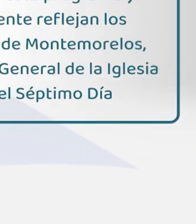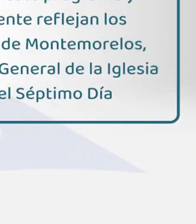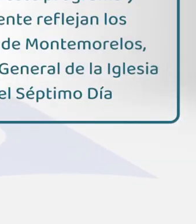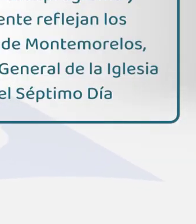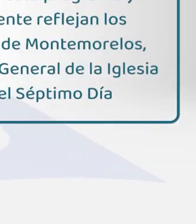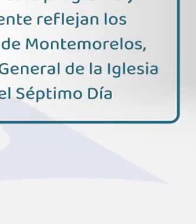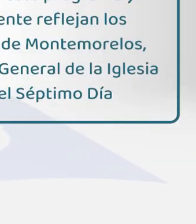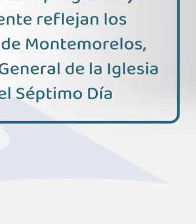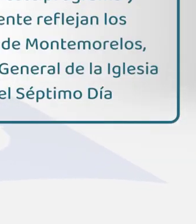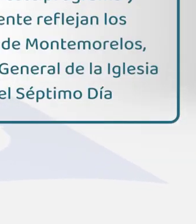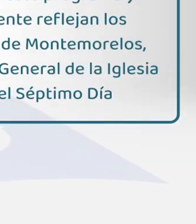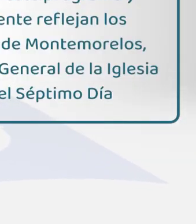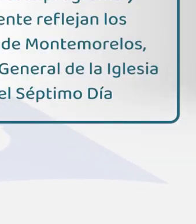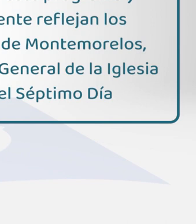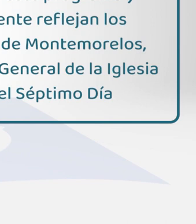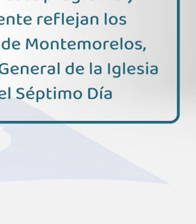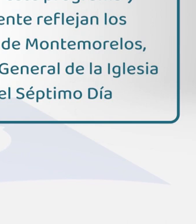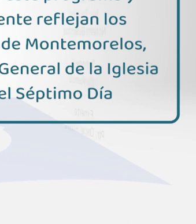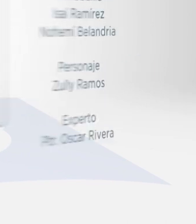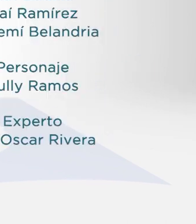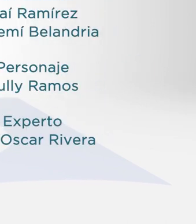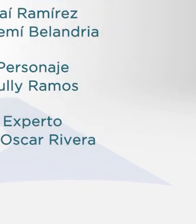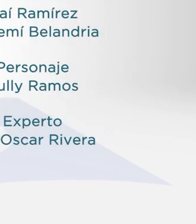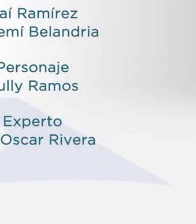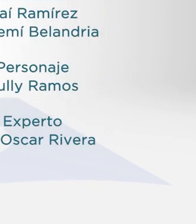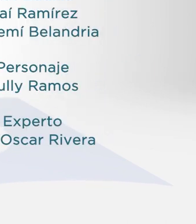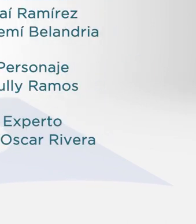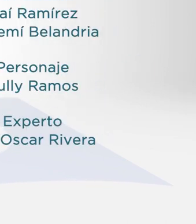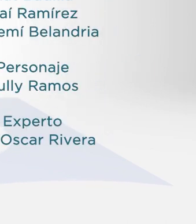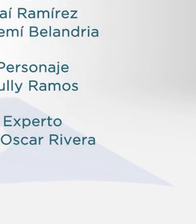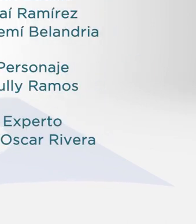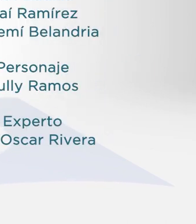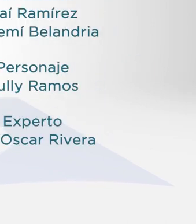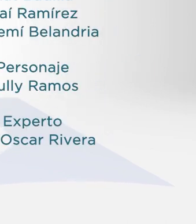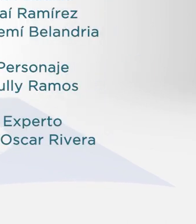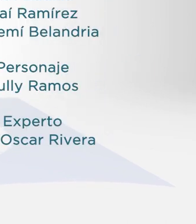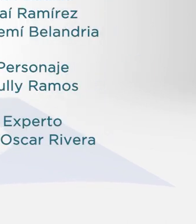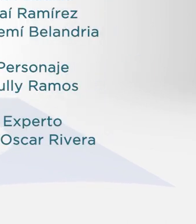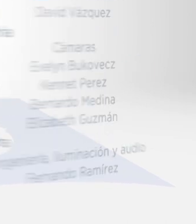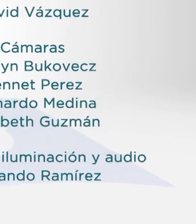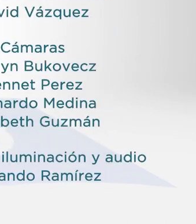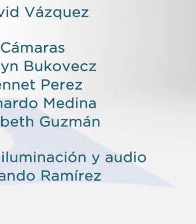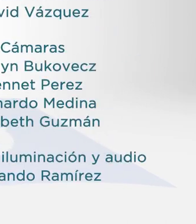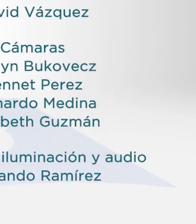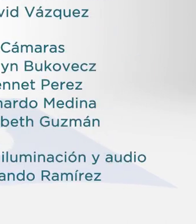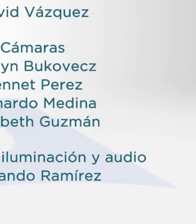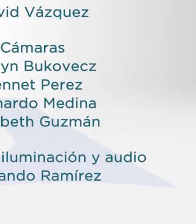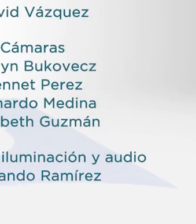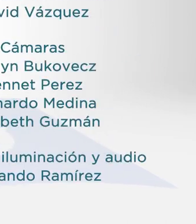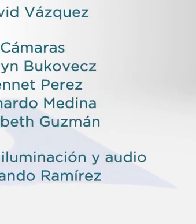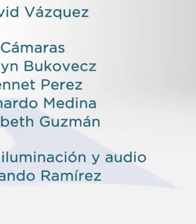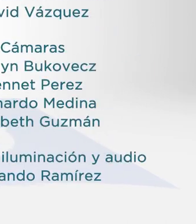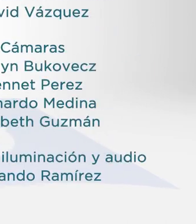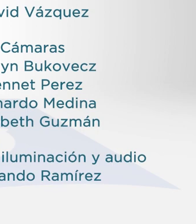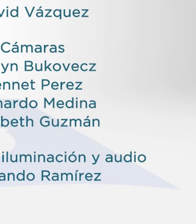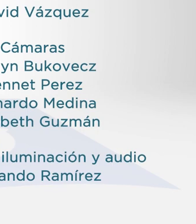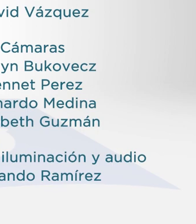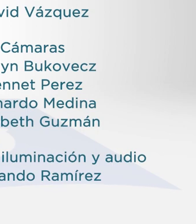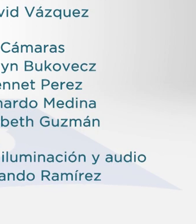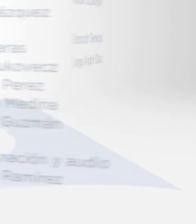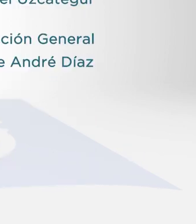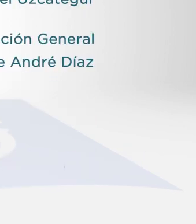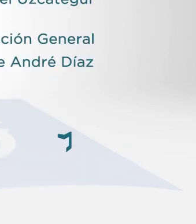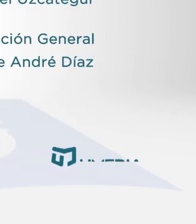y Gracias por